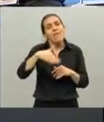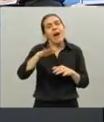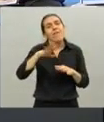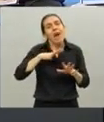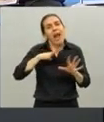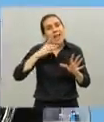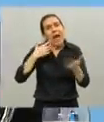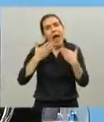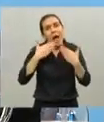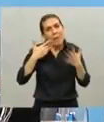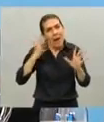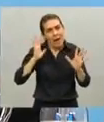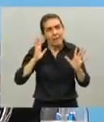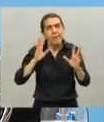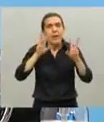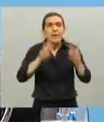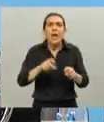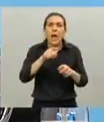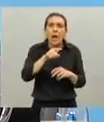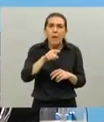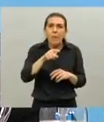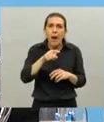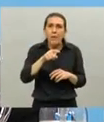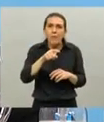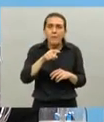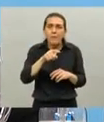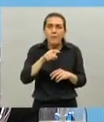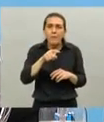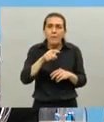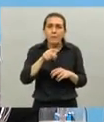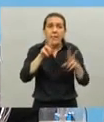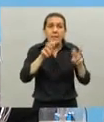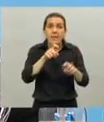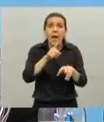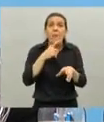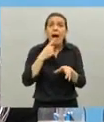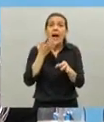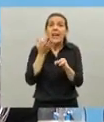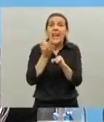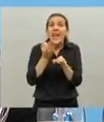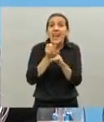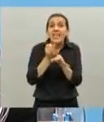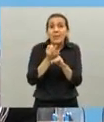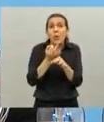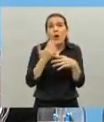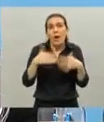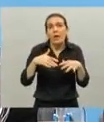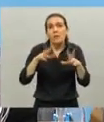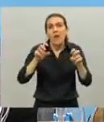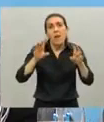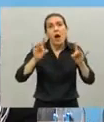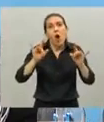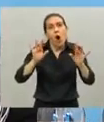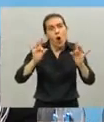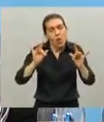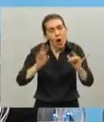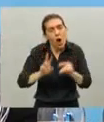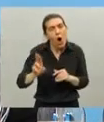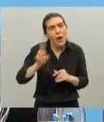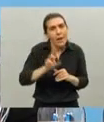el problema del ciclo escolar es un tema complejo vuelvo a repetir porque